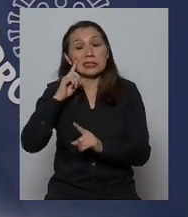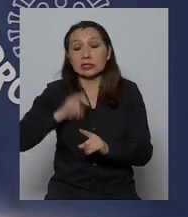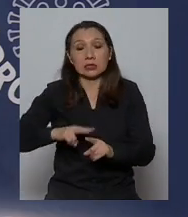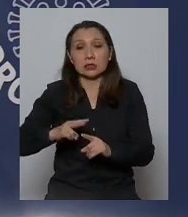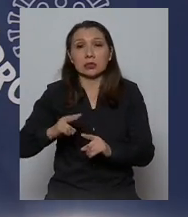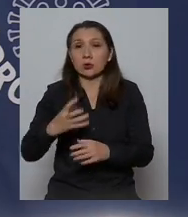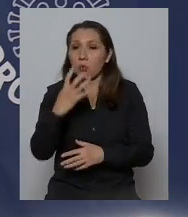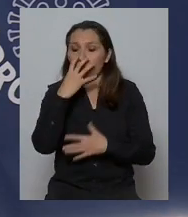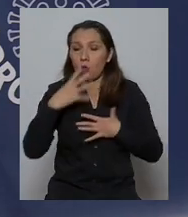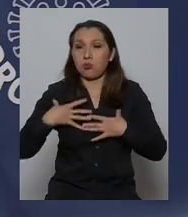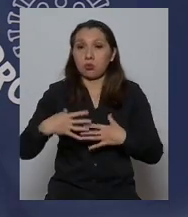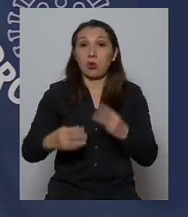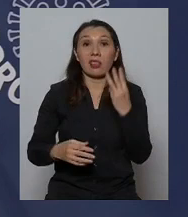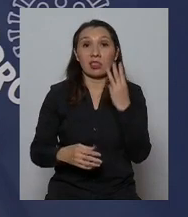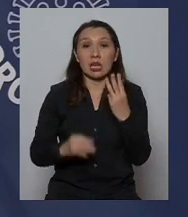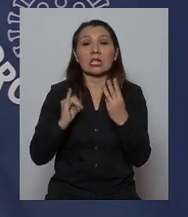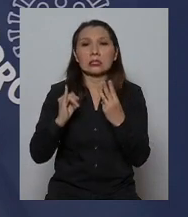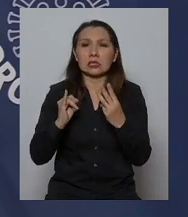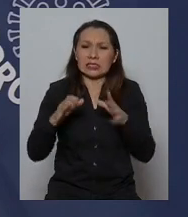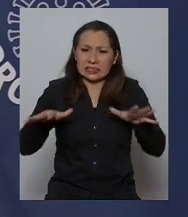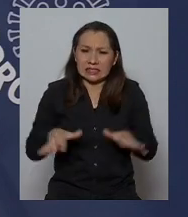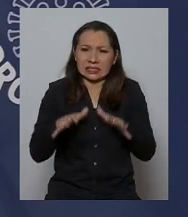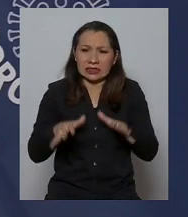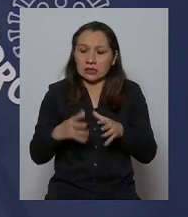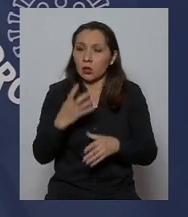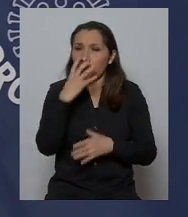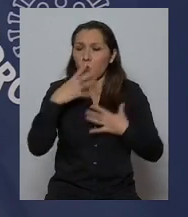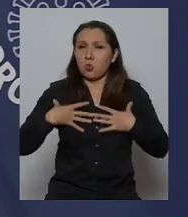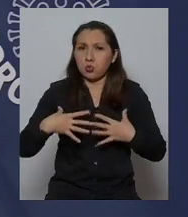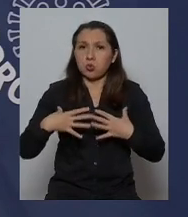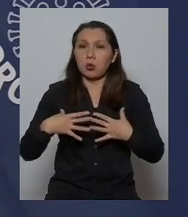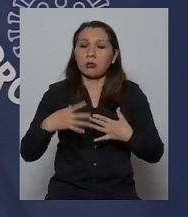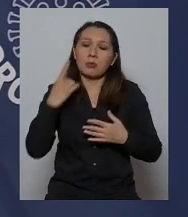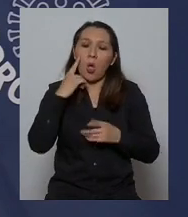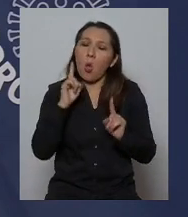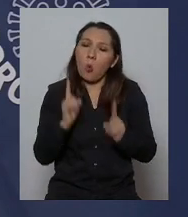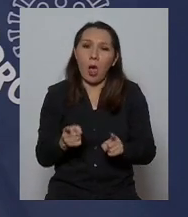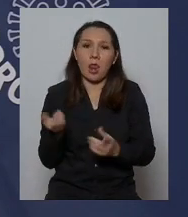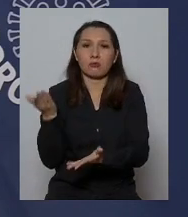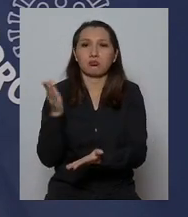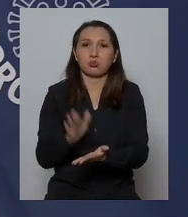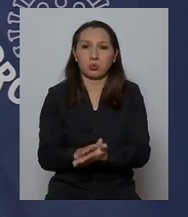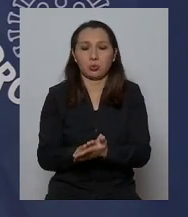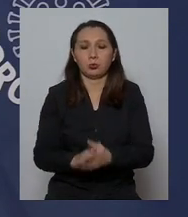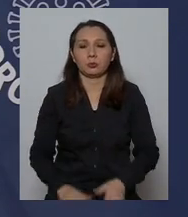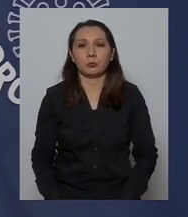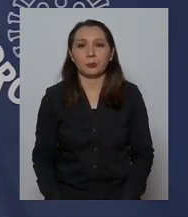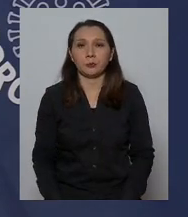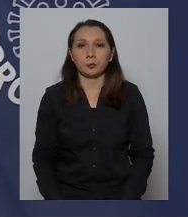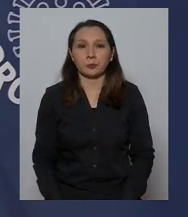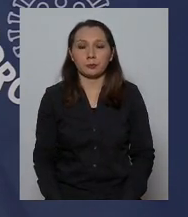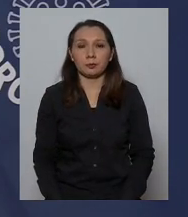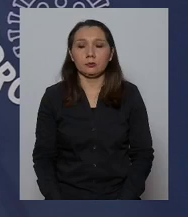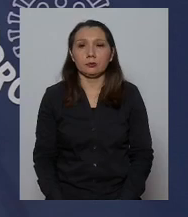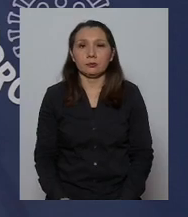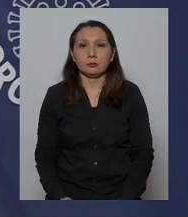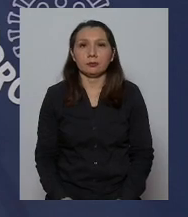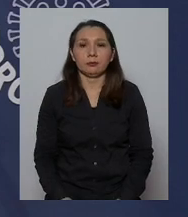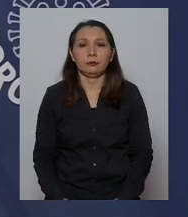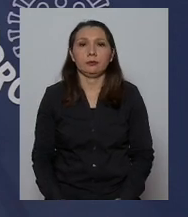y tres de ellos sí y a pesar de ello fallecieron en relación a